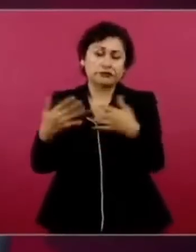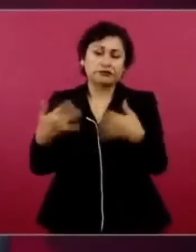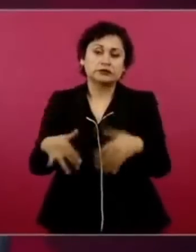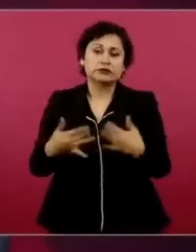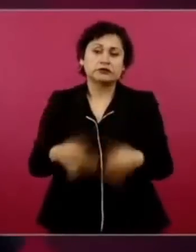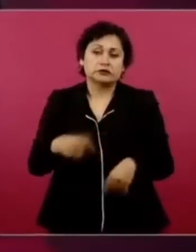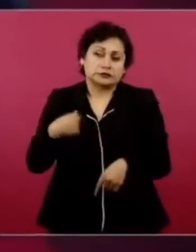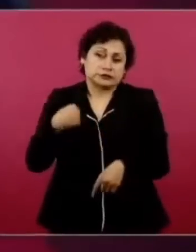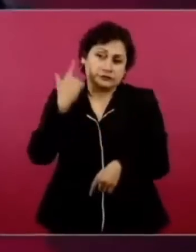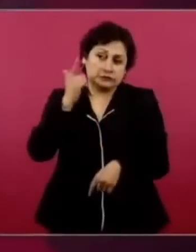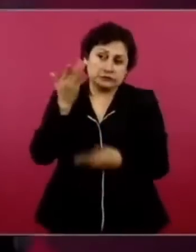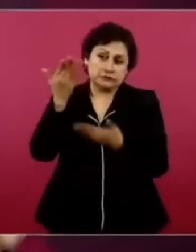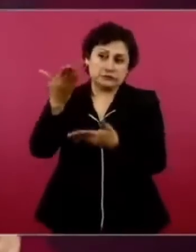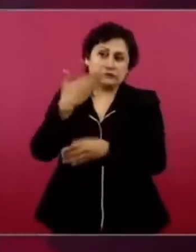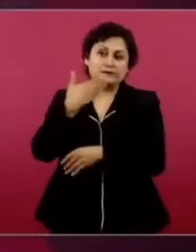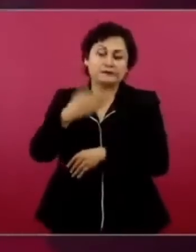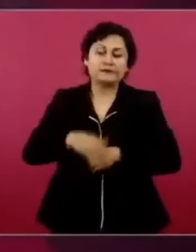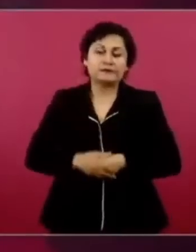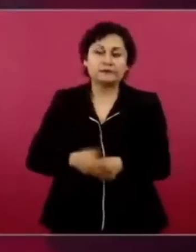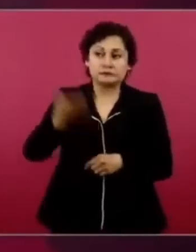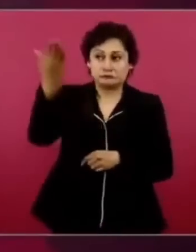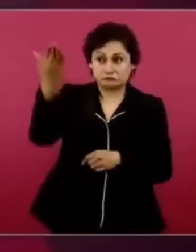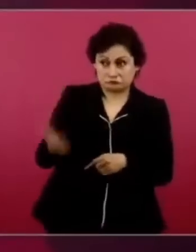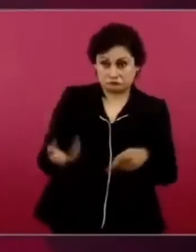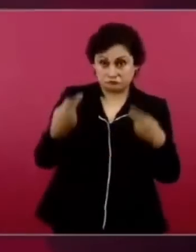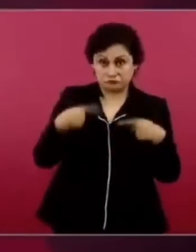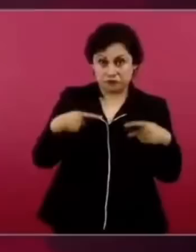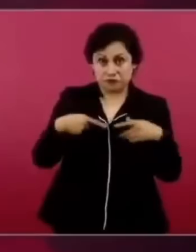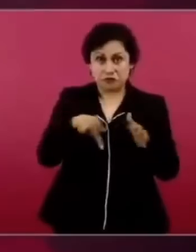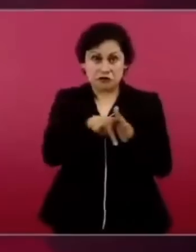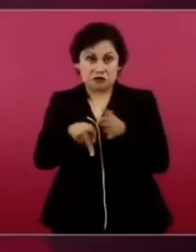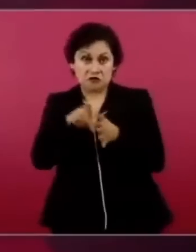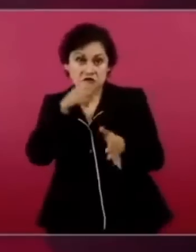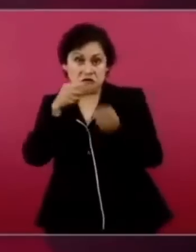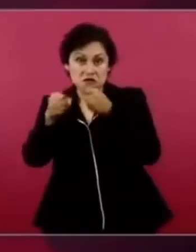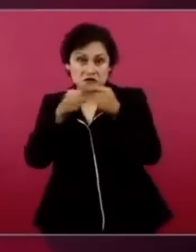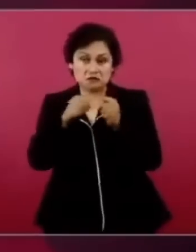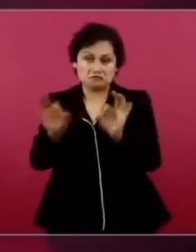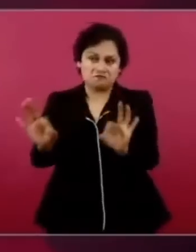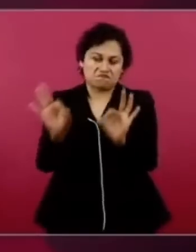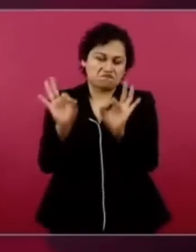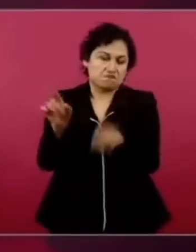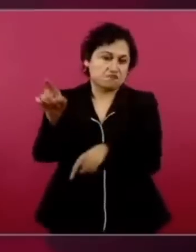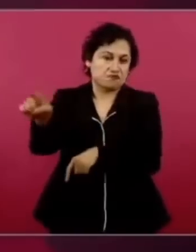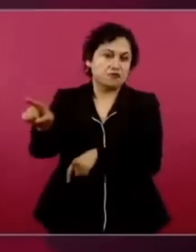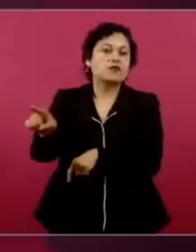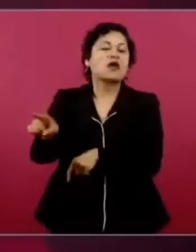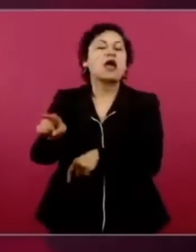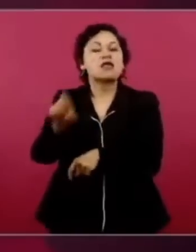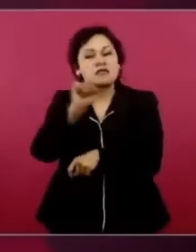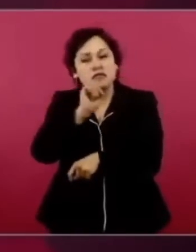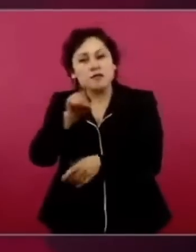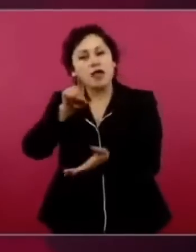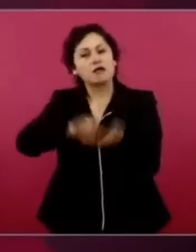Un periodista, conductor de radio,